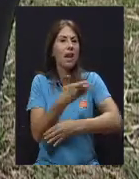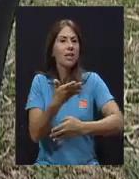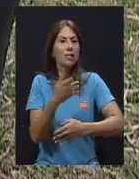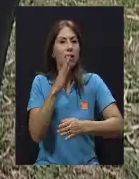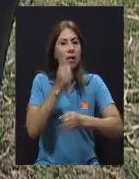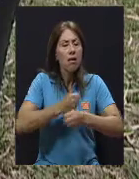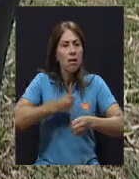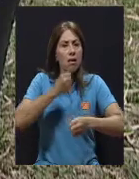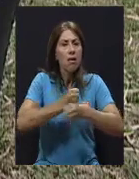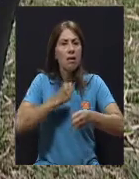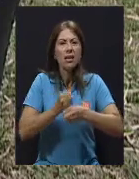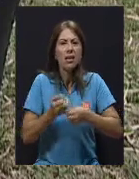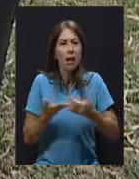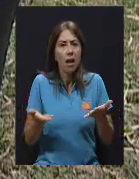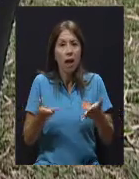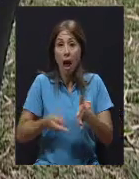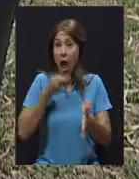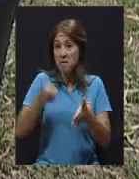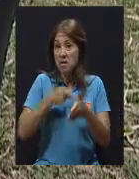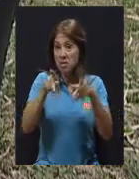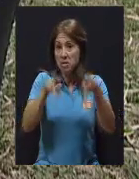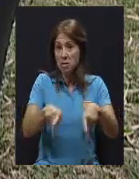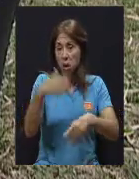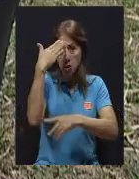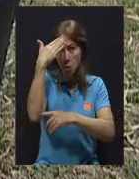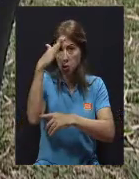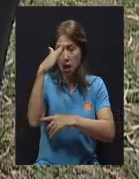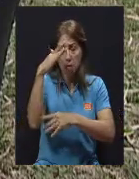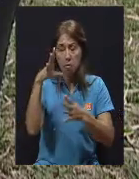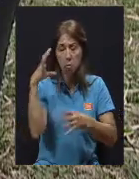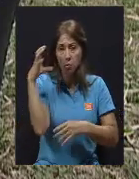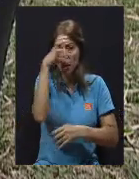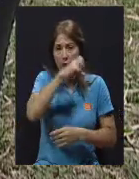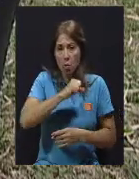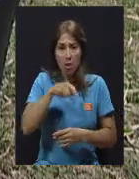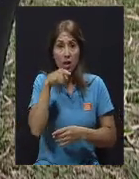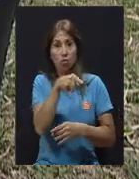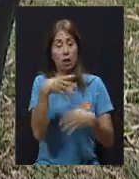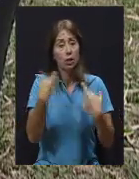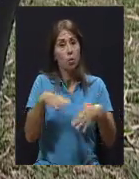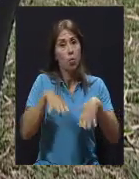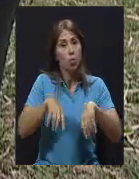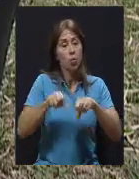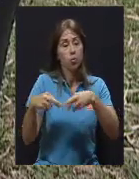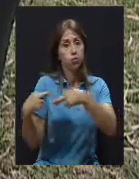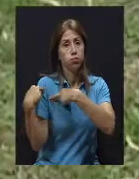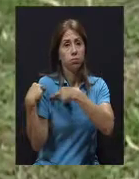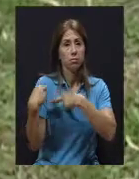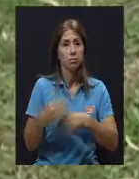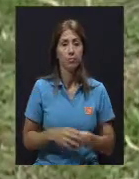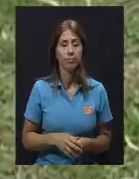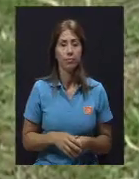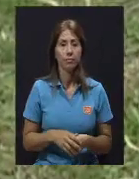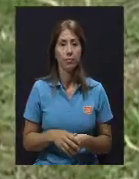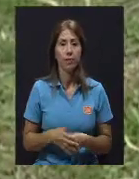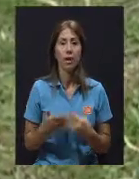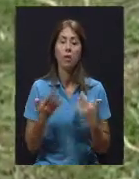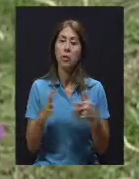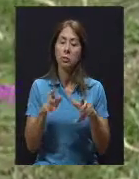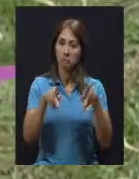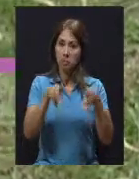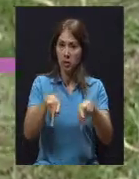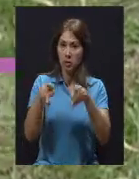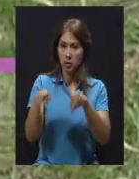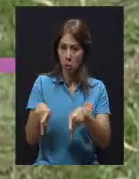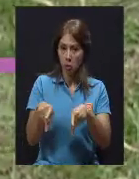esa labor tan detallada y tan minuciosa que a ustedes les corresponde y de tanta responsabilidad. El paciente